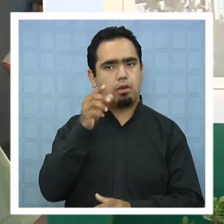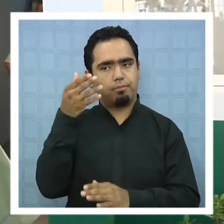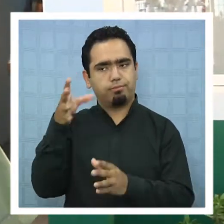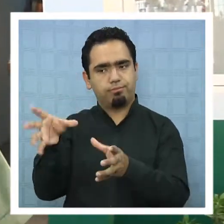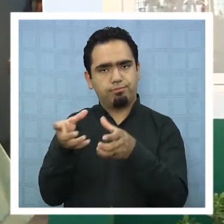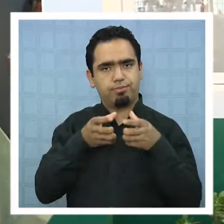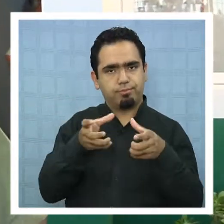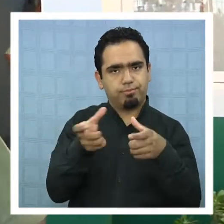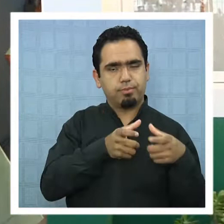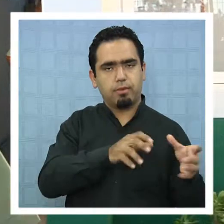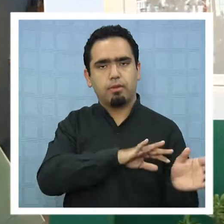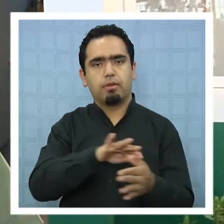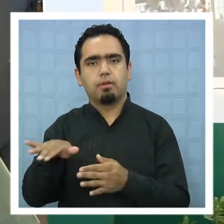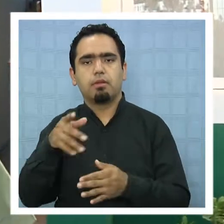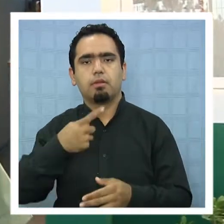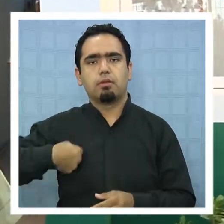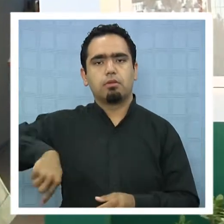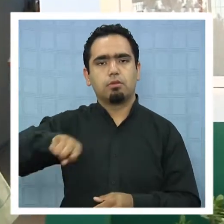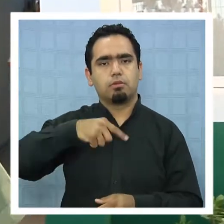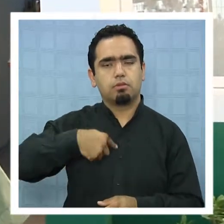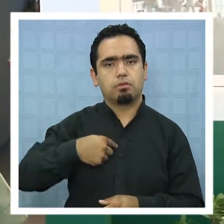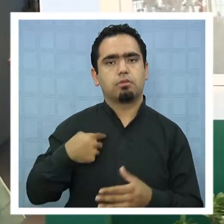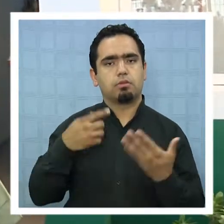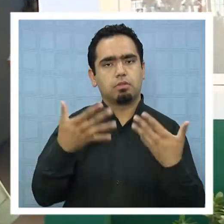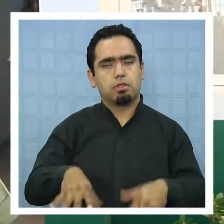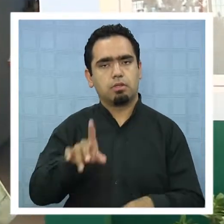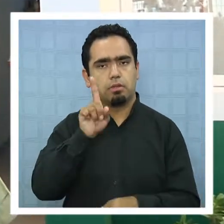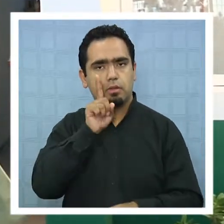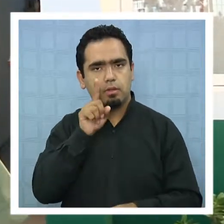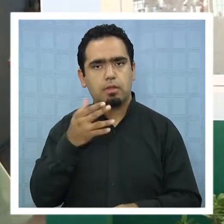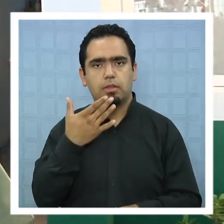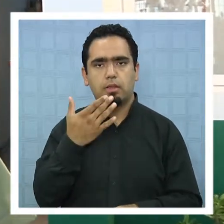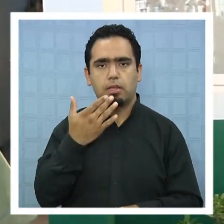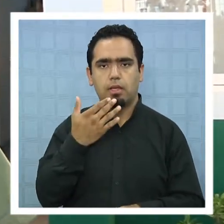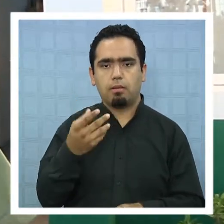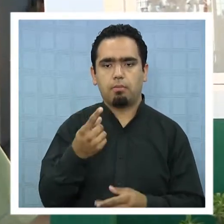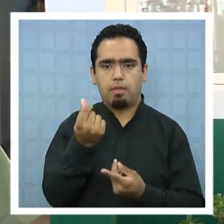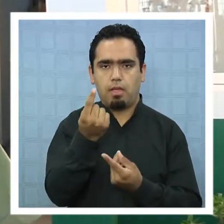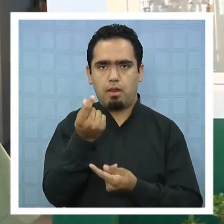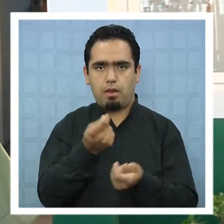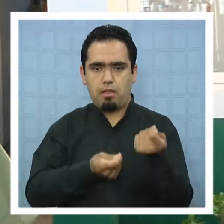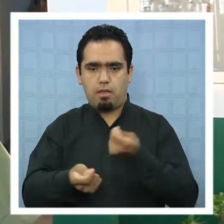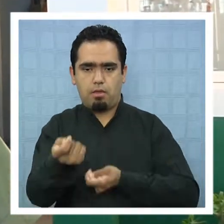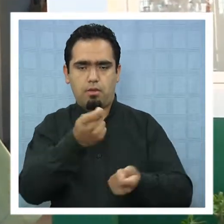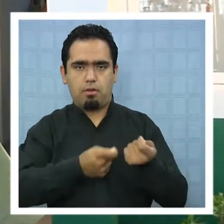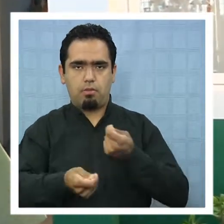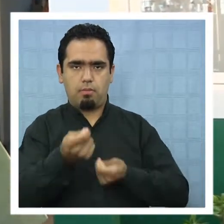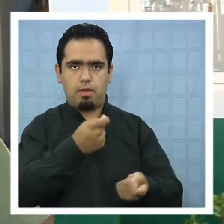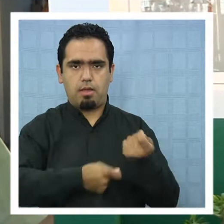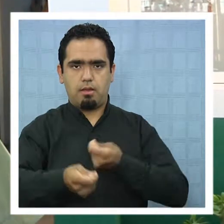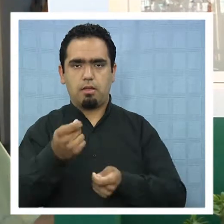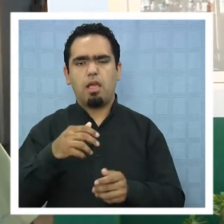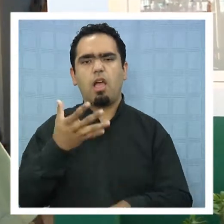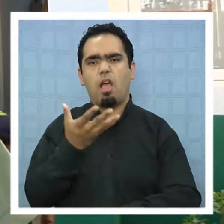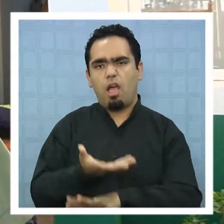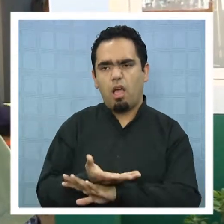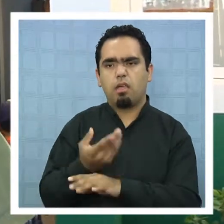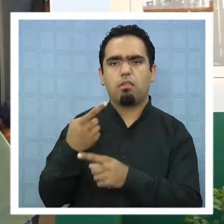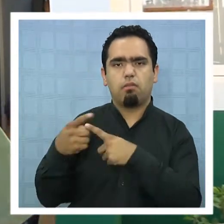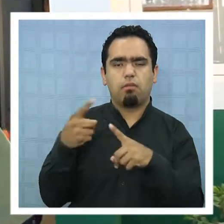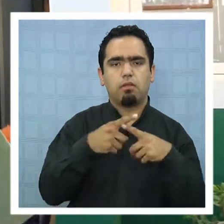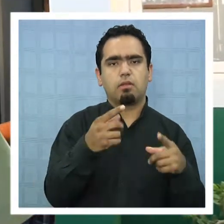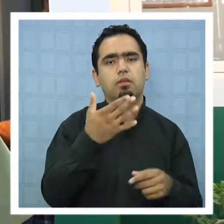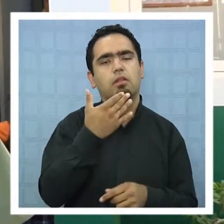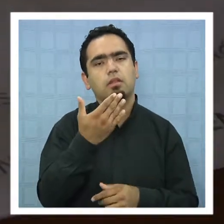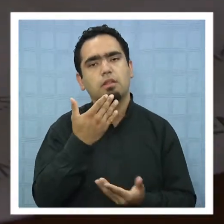recurrentes que hemos tenido. Obviamente también está el comercio ambulante, hemos tenido otras faltas también, detenidos por